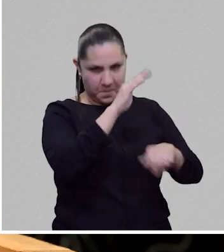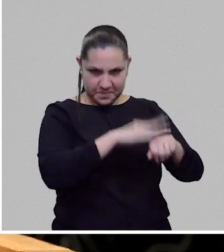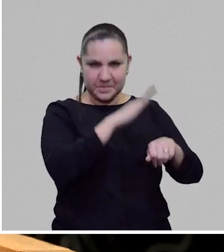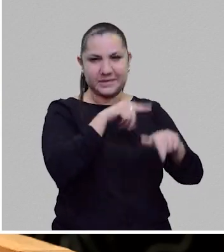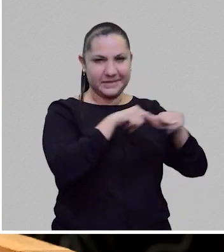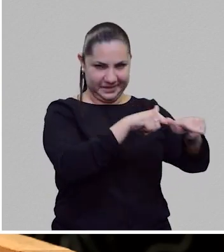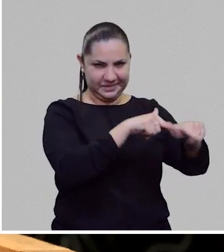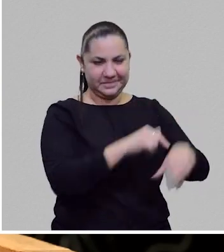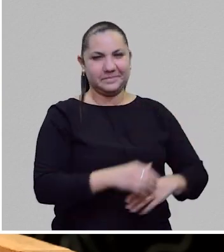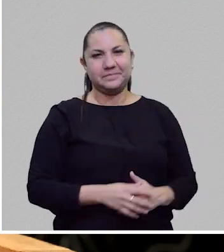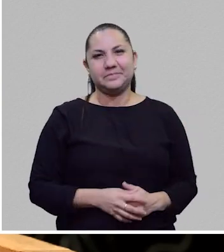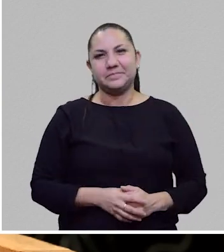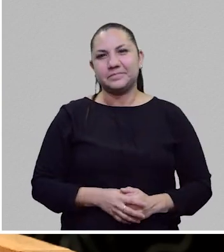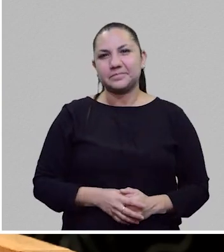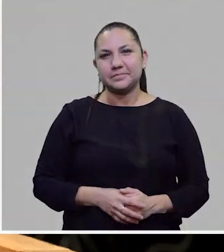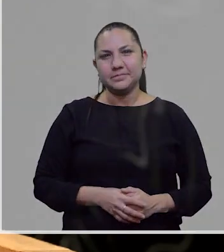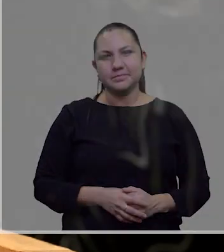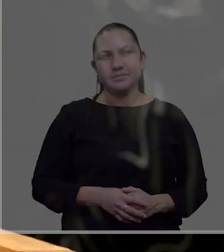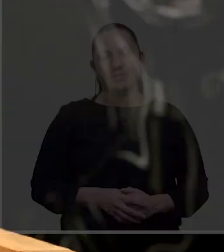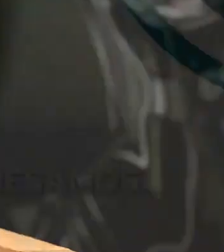Dos minutitos y estamos con ustedes de nuevo.